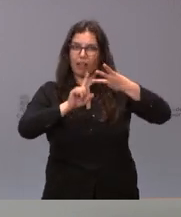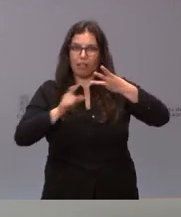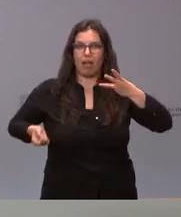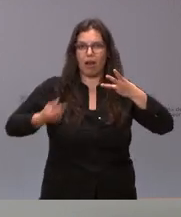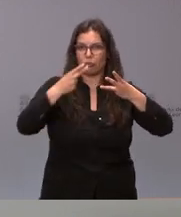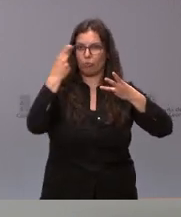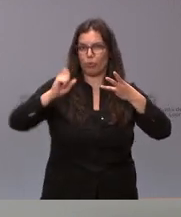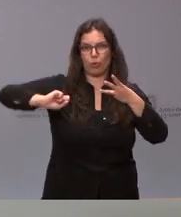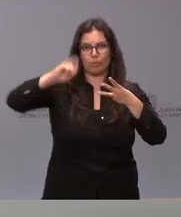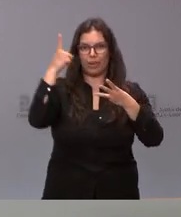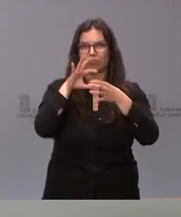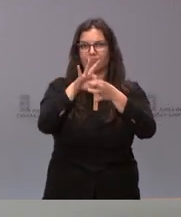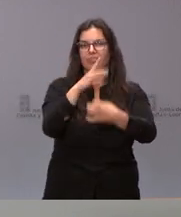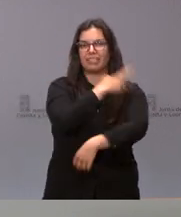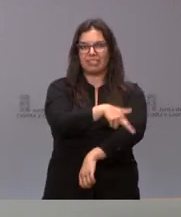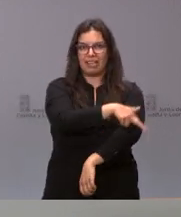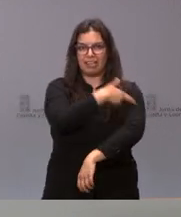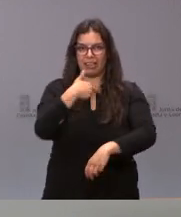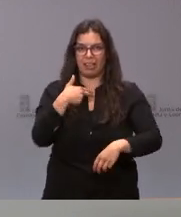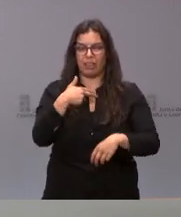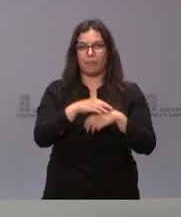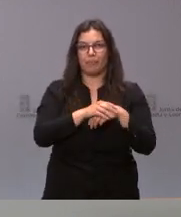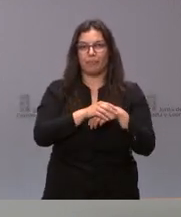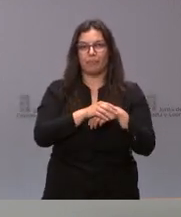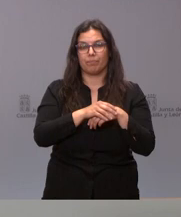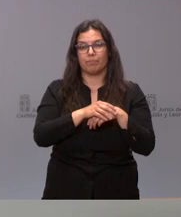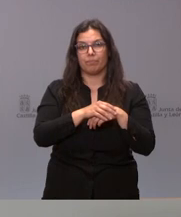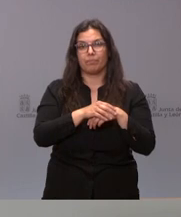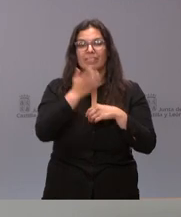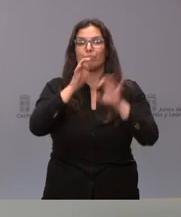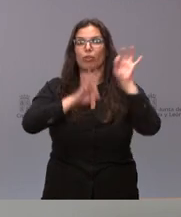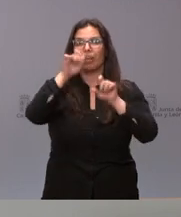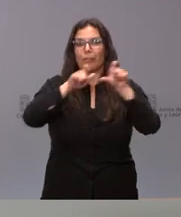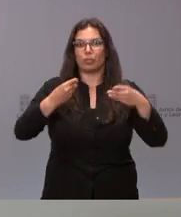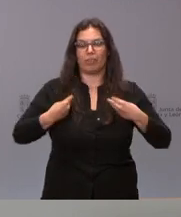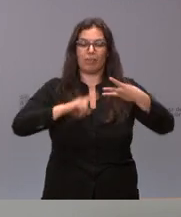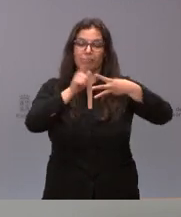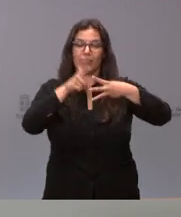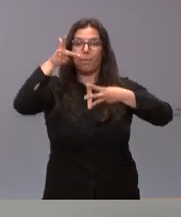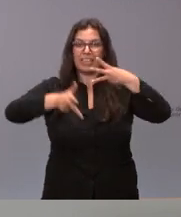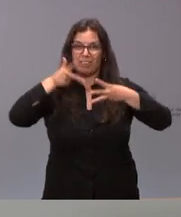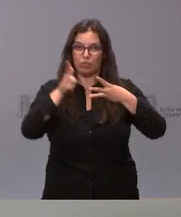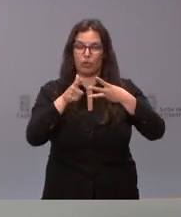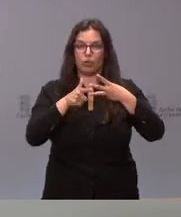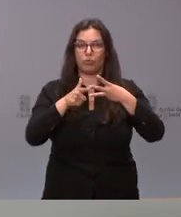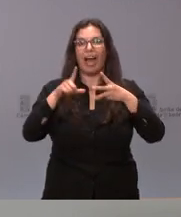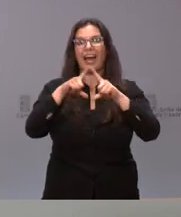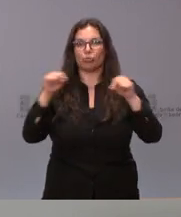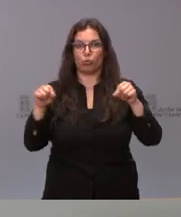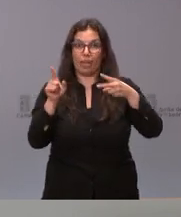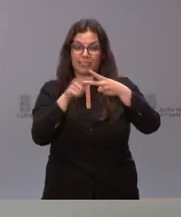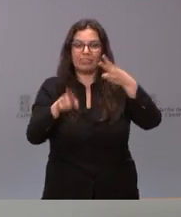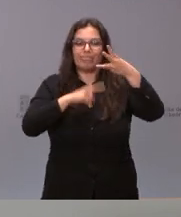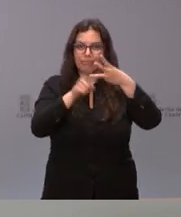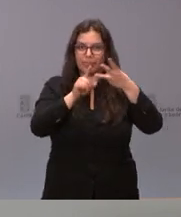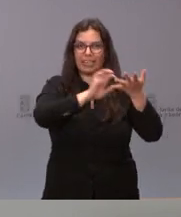público en materia sanitaria en términos de ciudadanos, solo por detrás del País Vasco y de Asturias. En